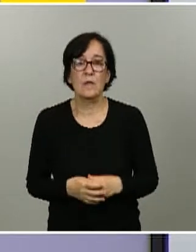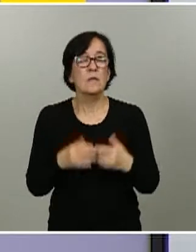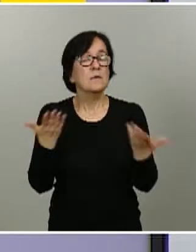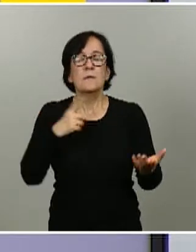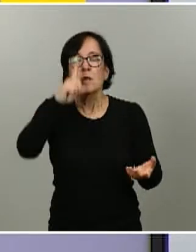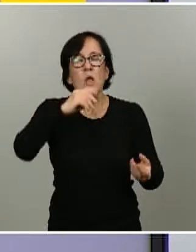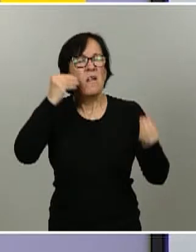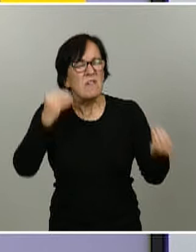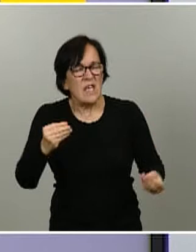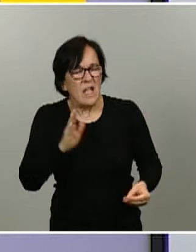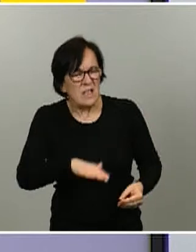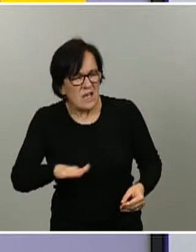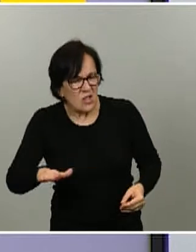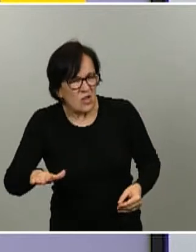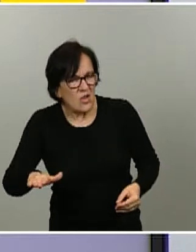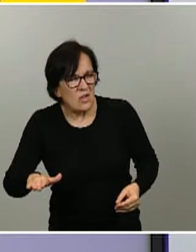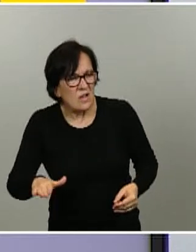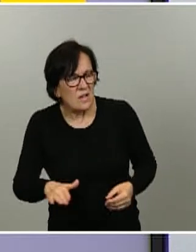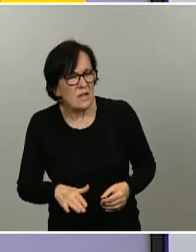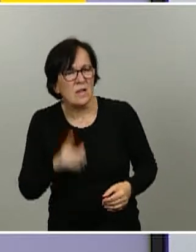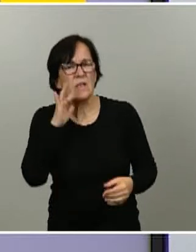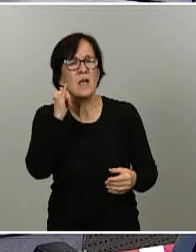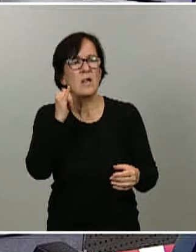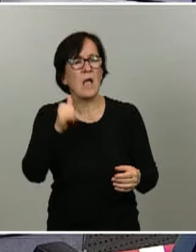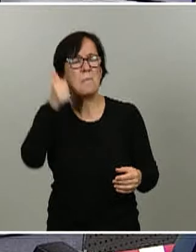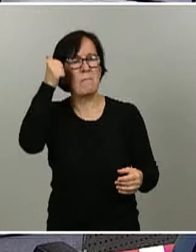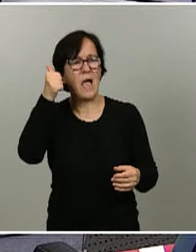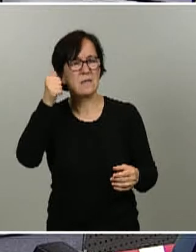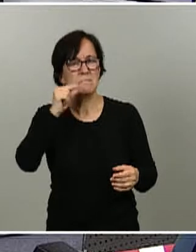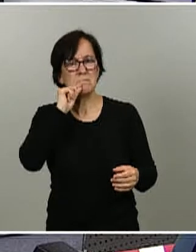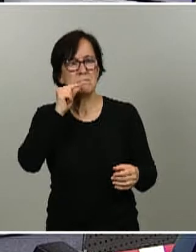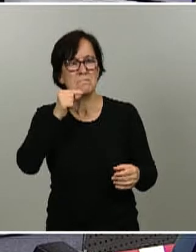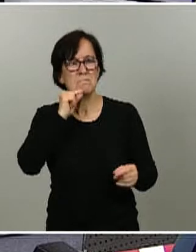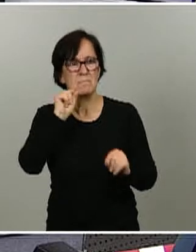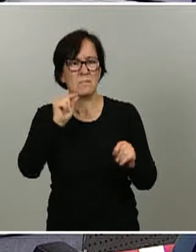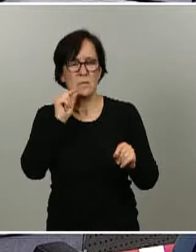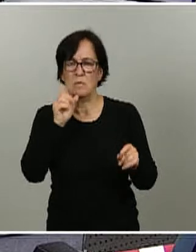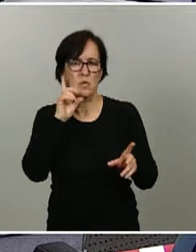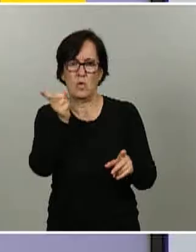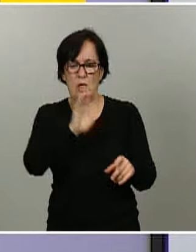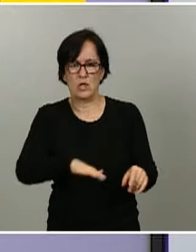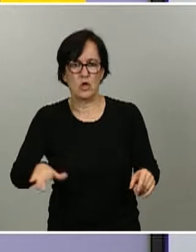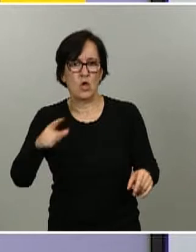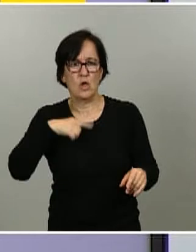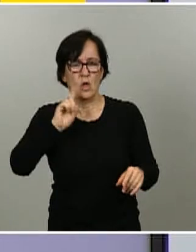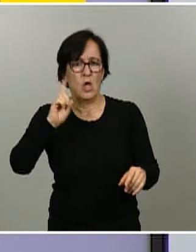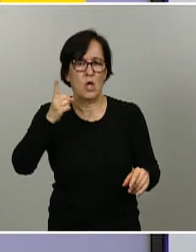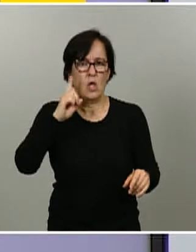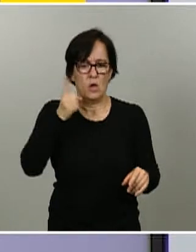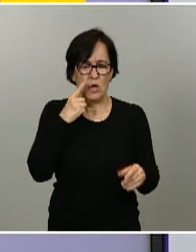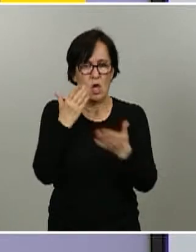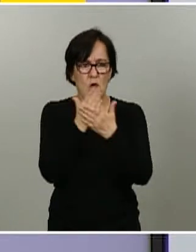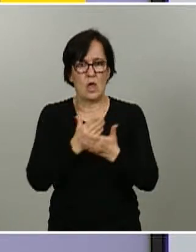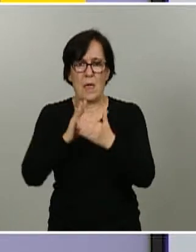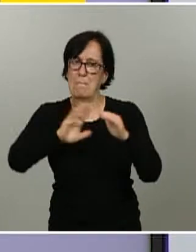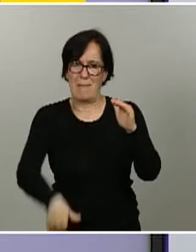pregunta de los niños. ¿Había una prevalencia mayor en niños? No, no, la prevalencia que encontramos en este estudio es menor en